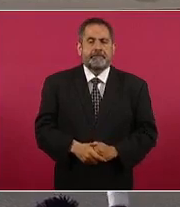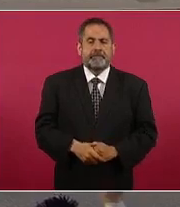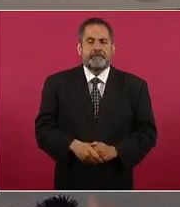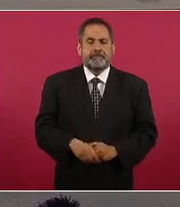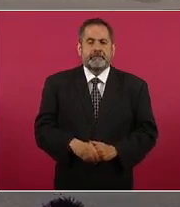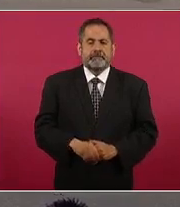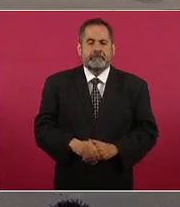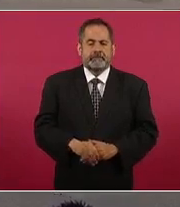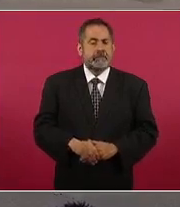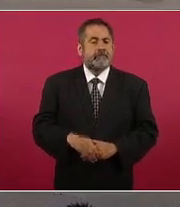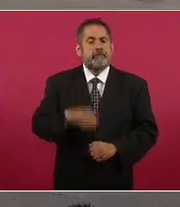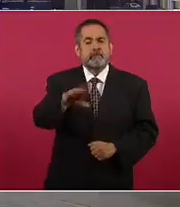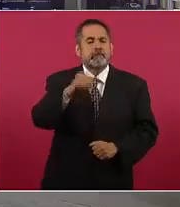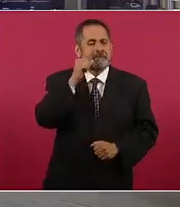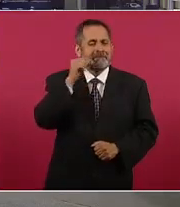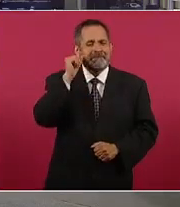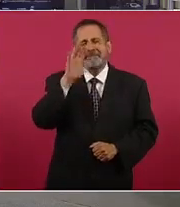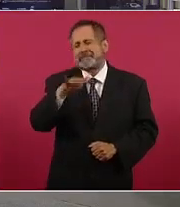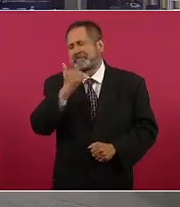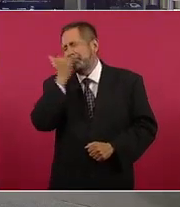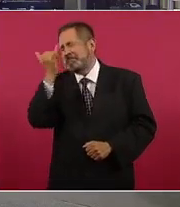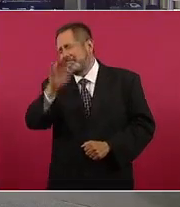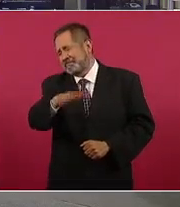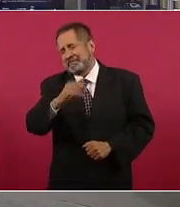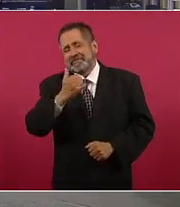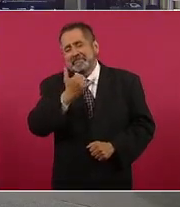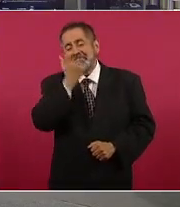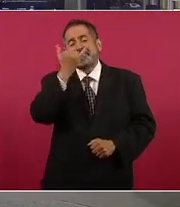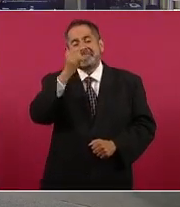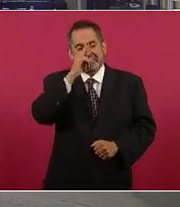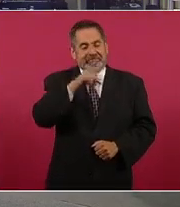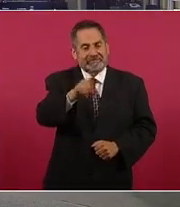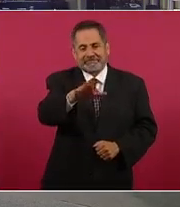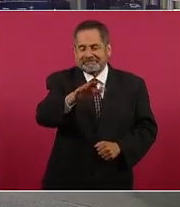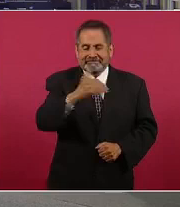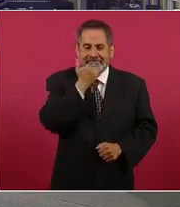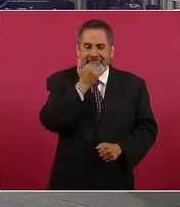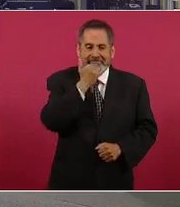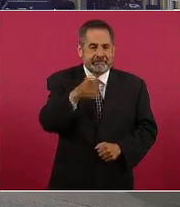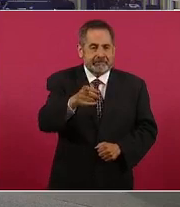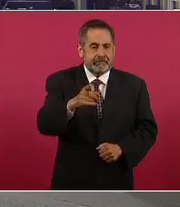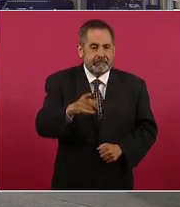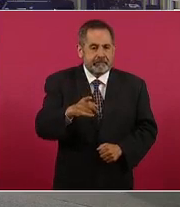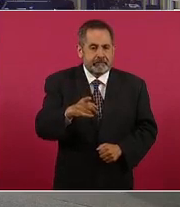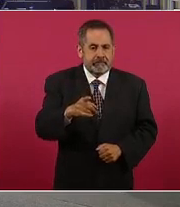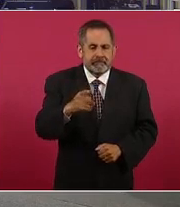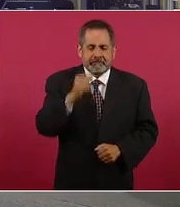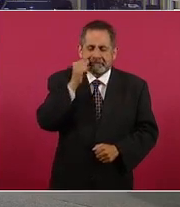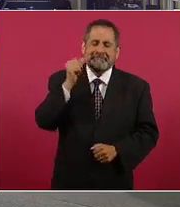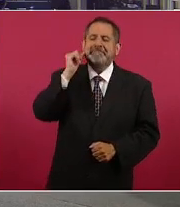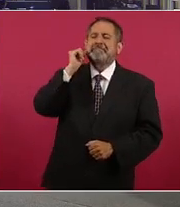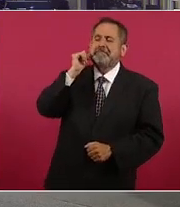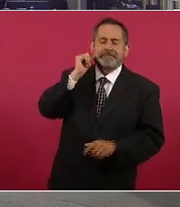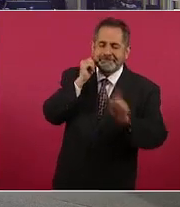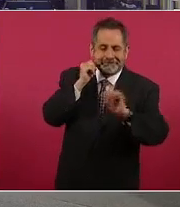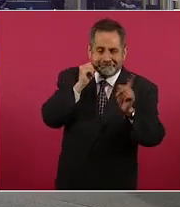hoy sí ayer me equivoqué este dije que era ayer